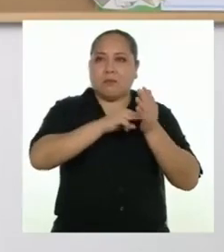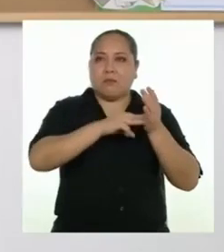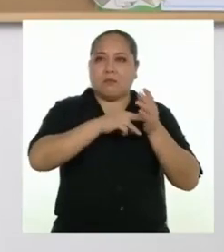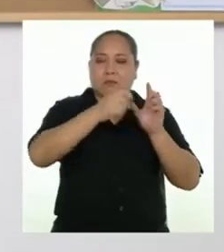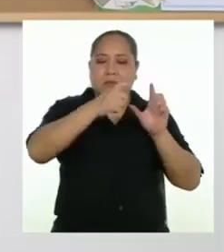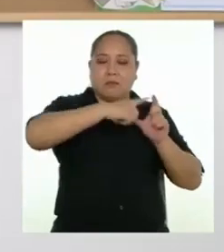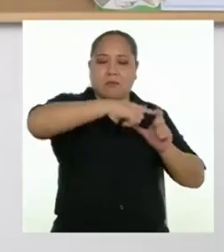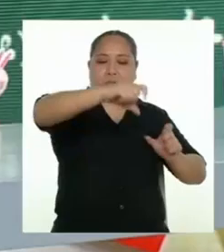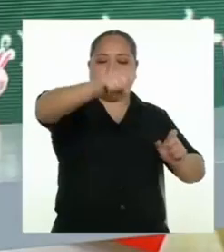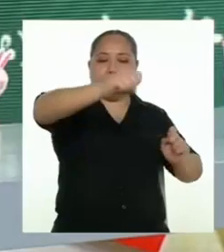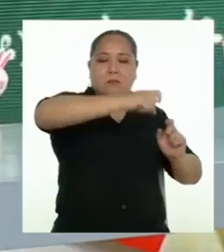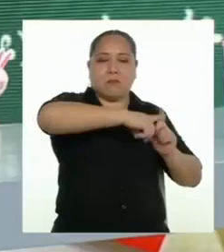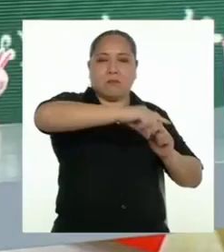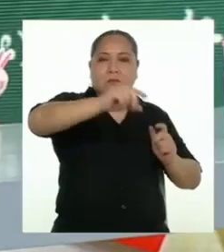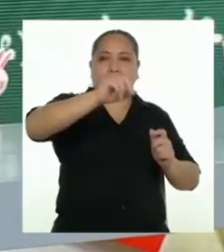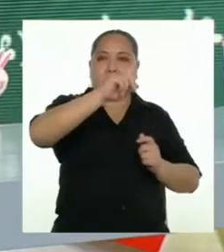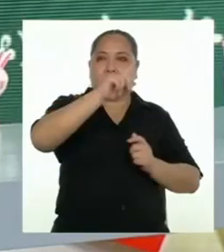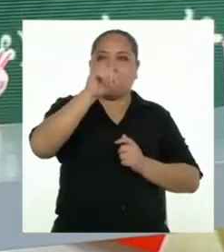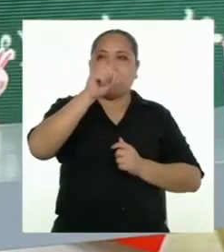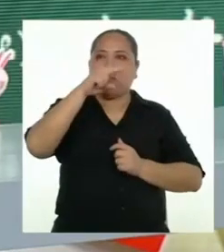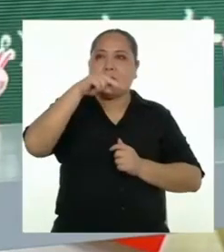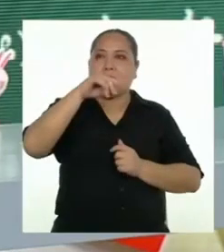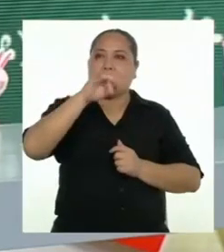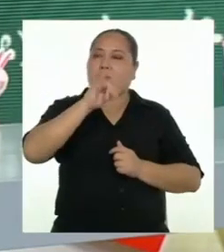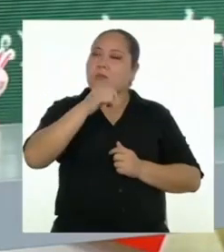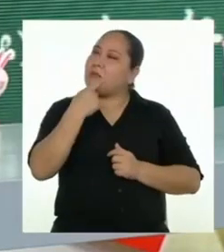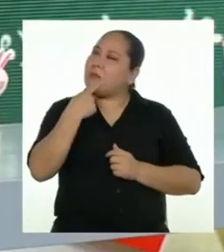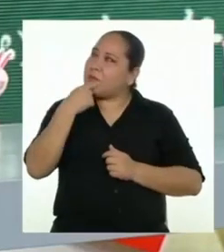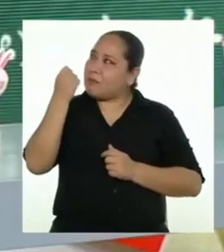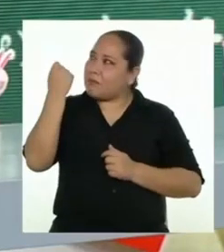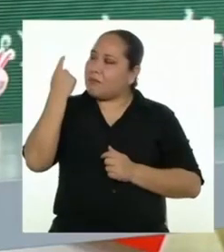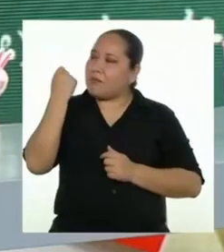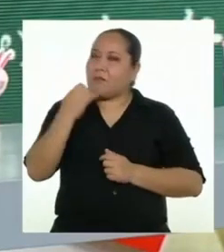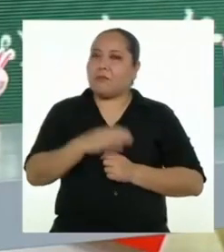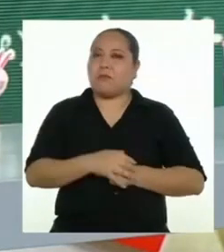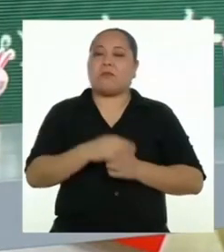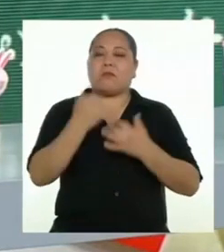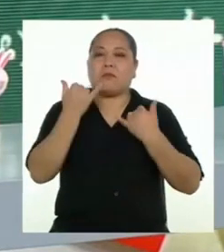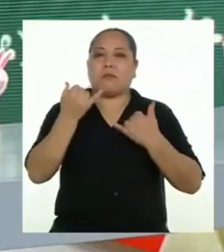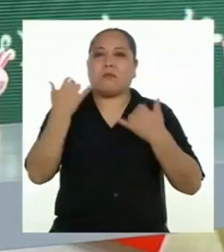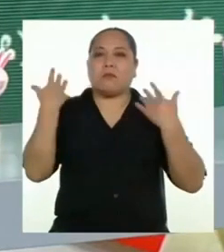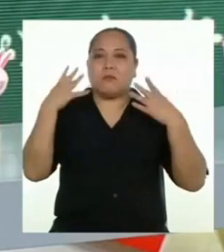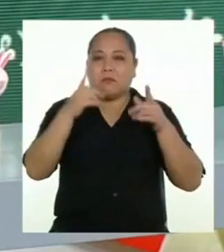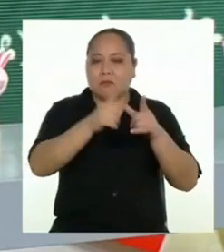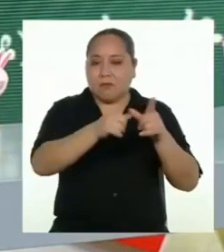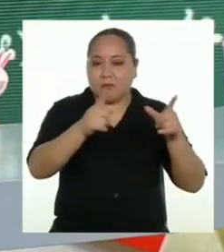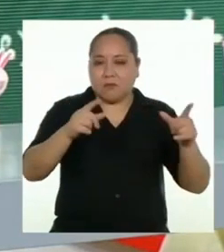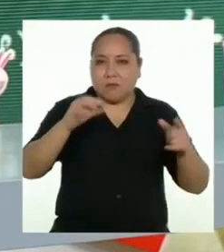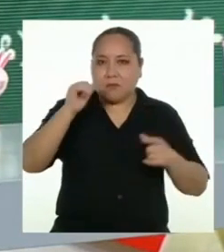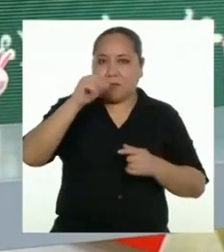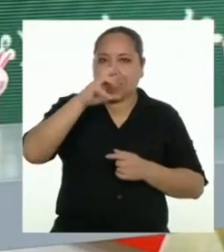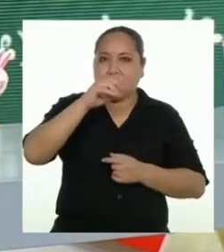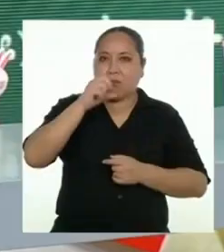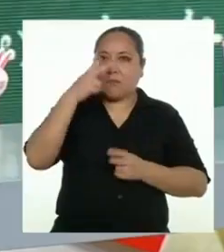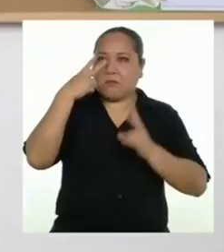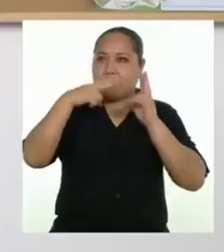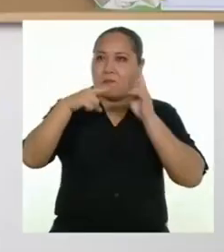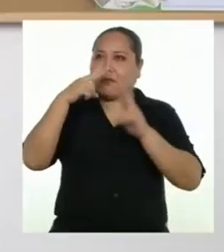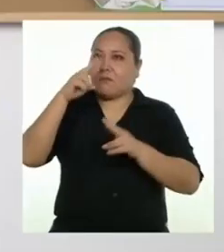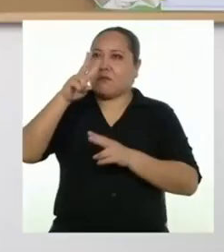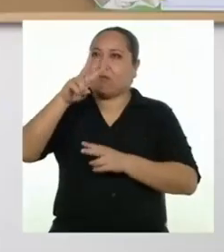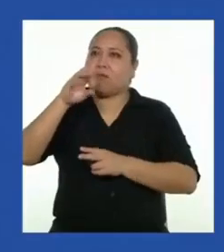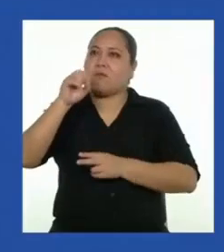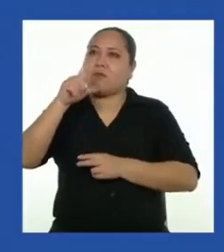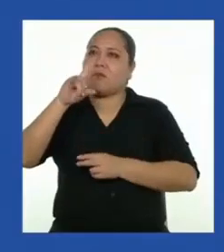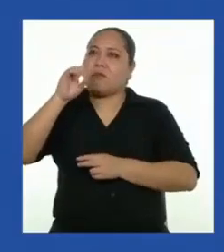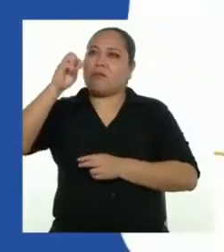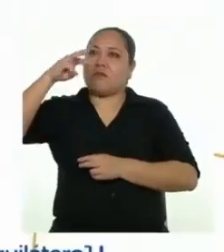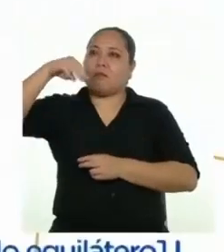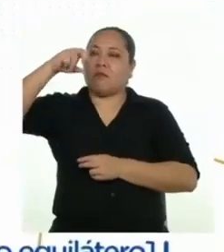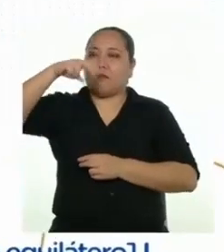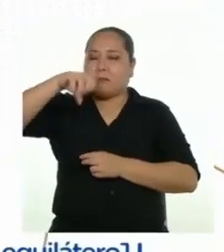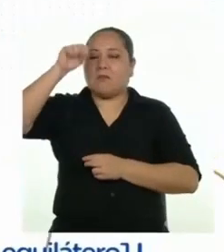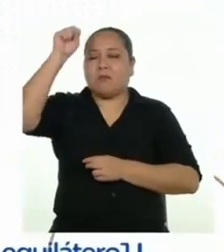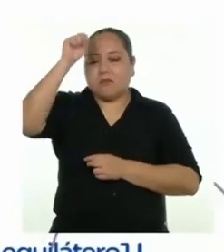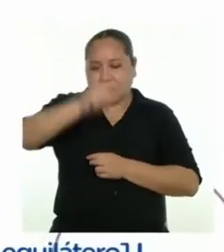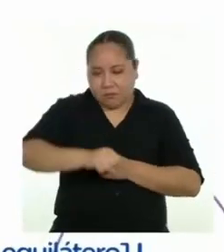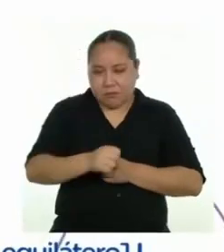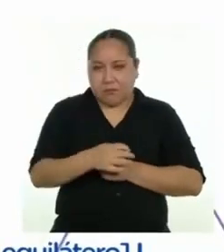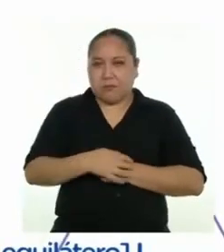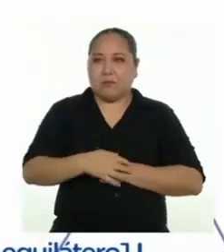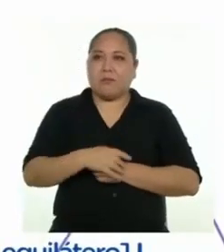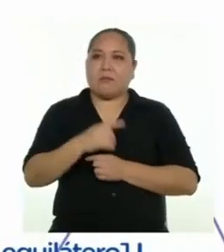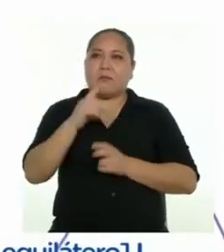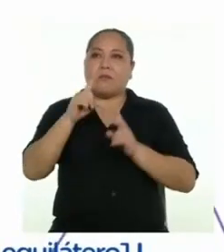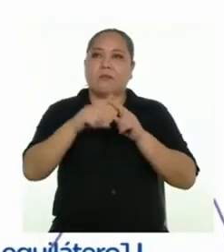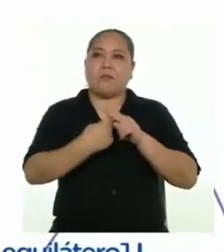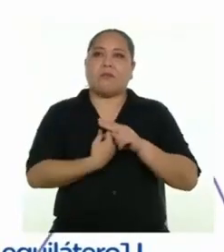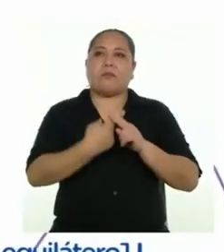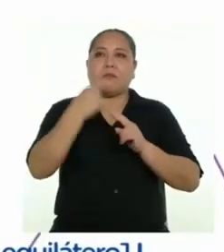zanjas de infiltración. Entiendo. ¿Y ahora que ya tenemos el área, podemos determinar el volumen? ¡Claro! Partimos